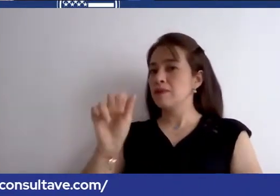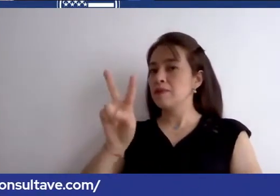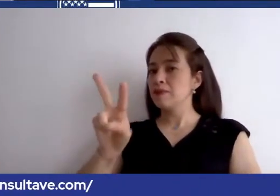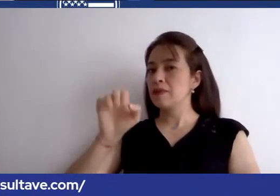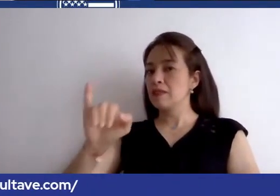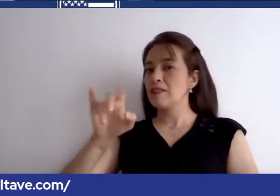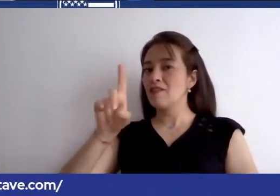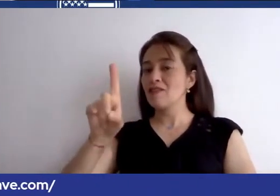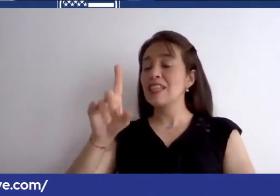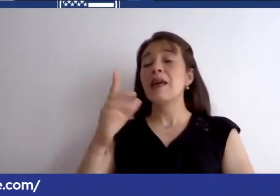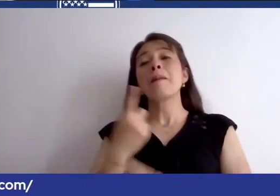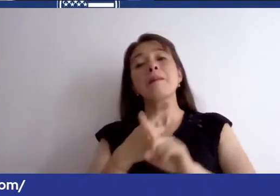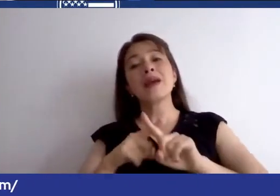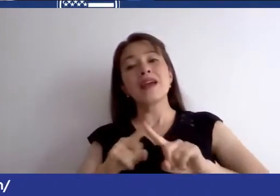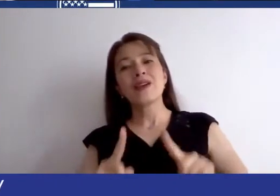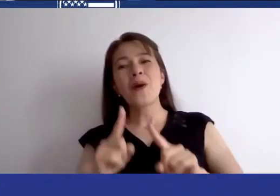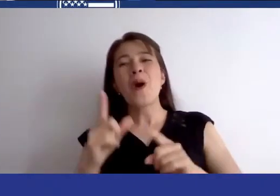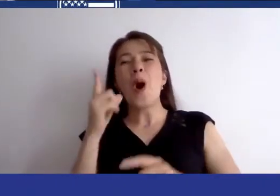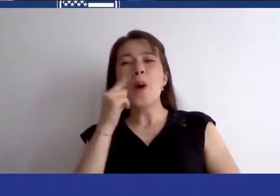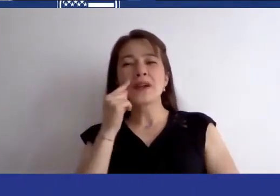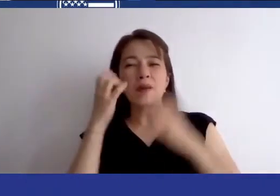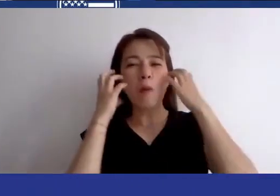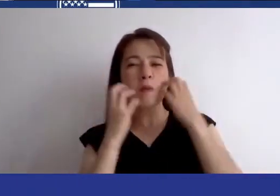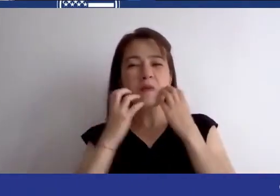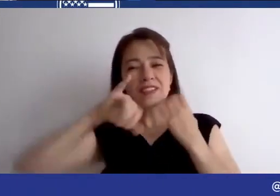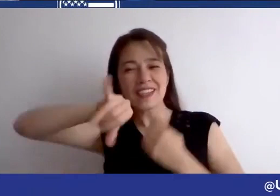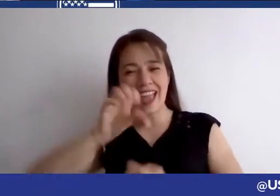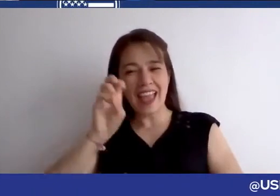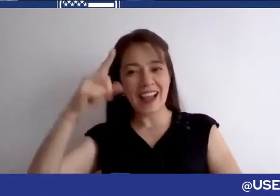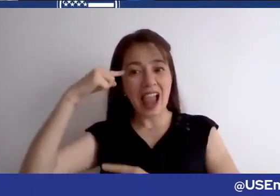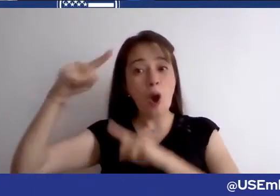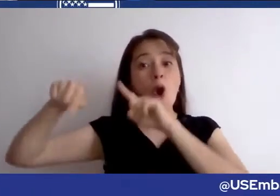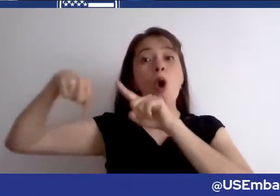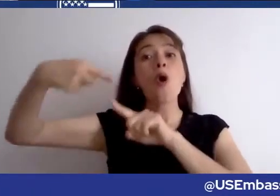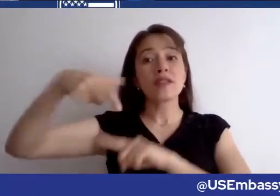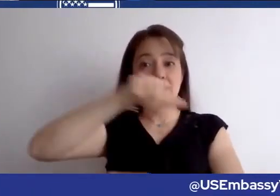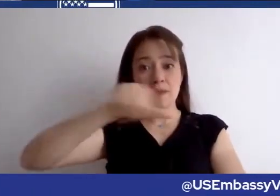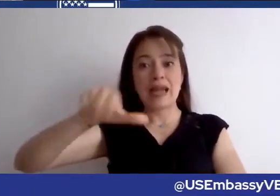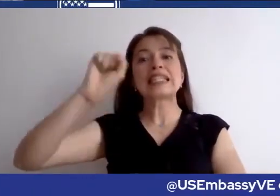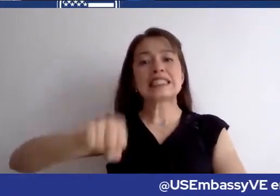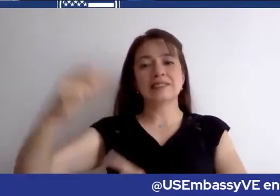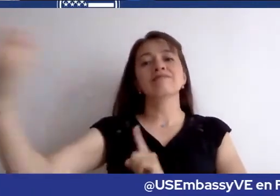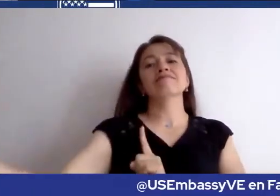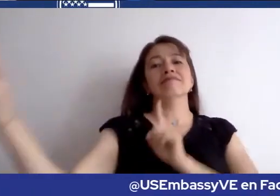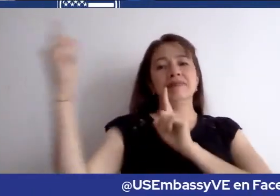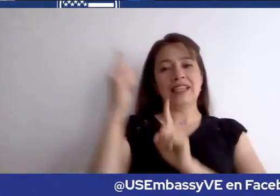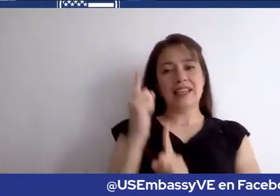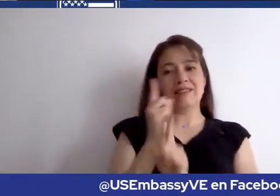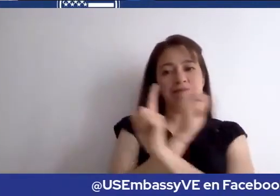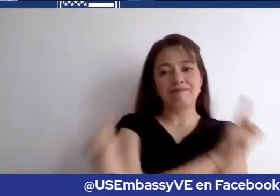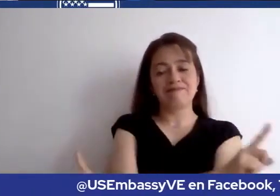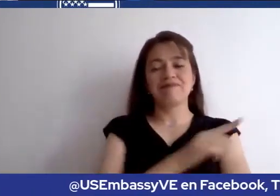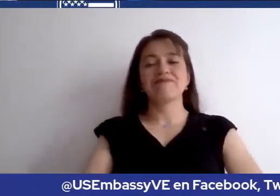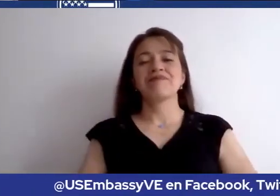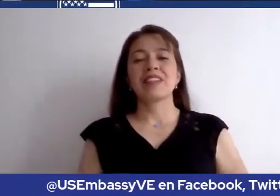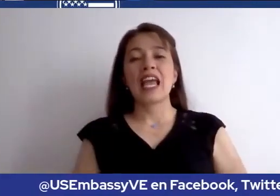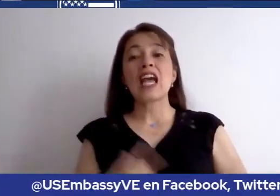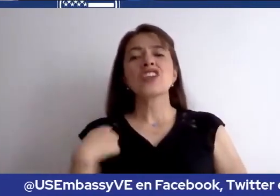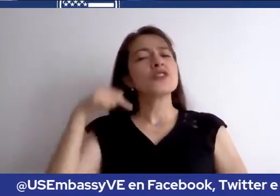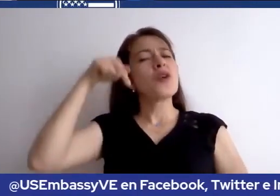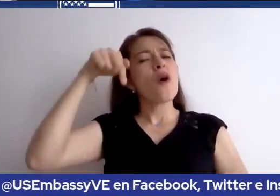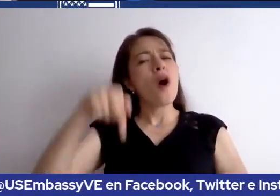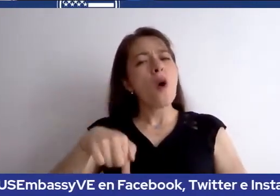embajador james story va a volver la semana que viene y yo estoy aquí para traerles una edición especial